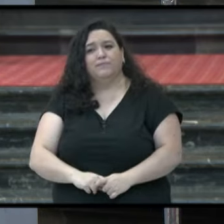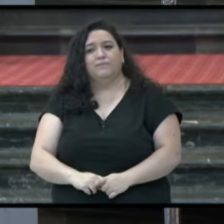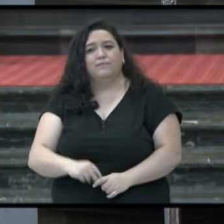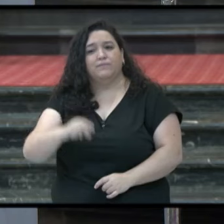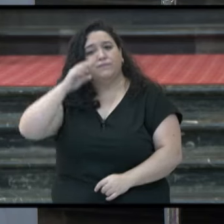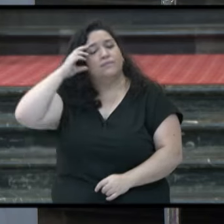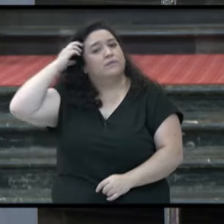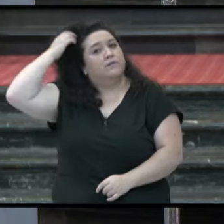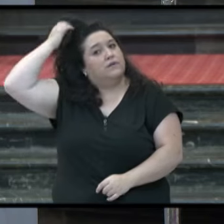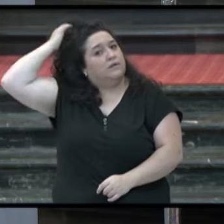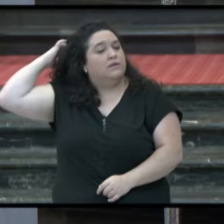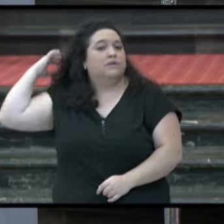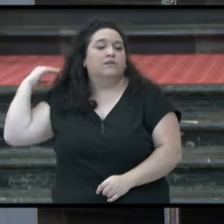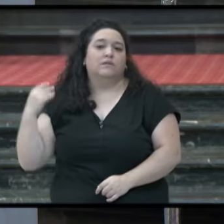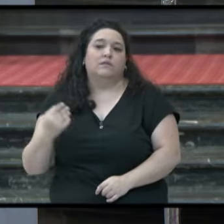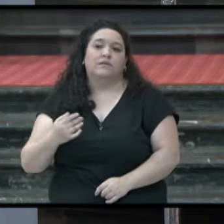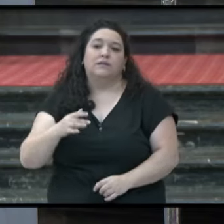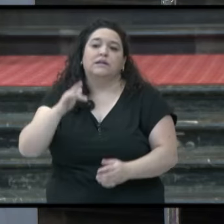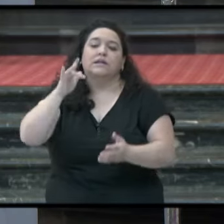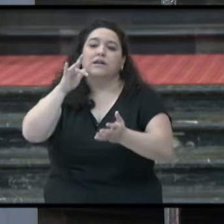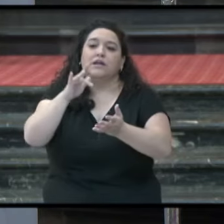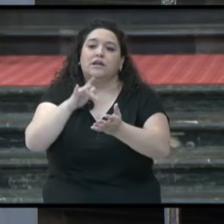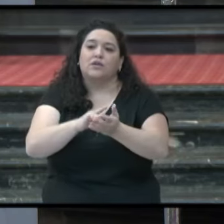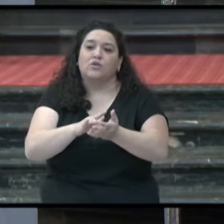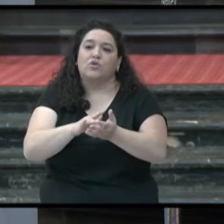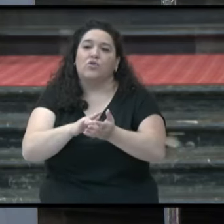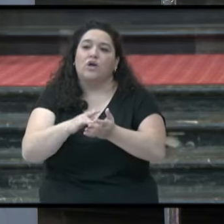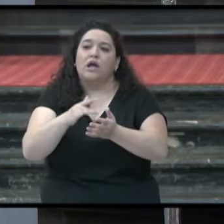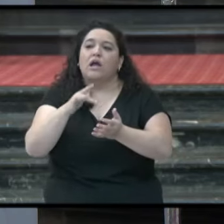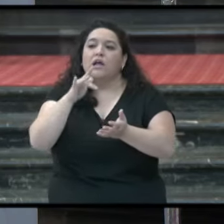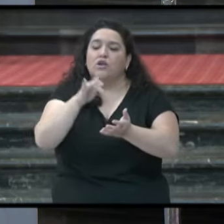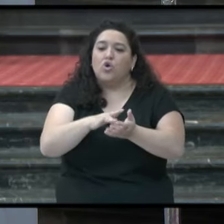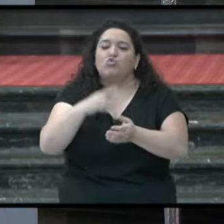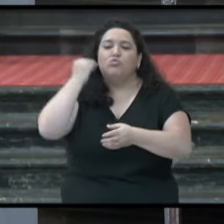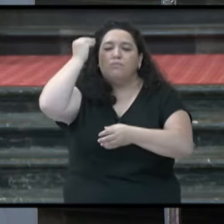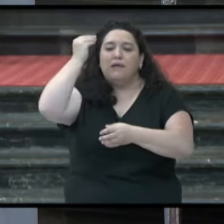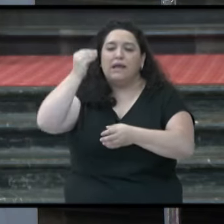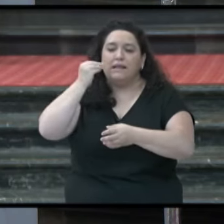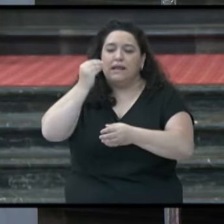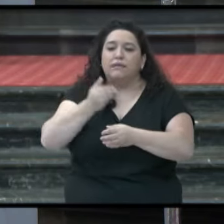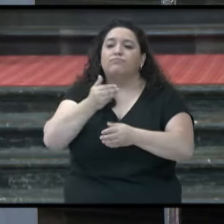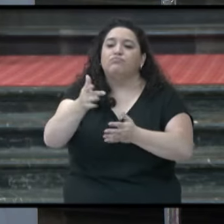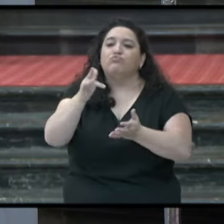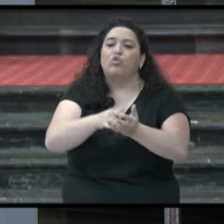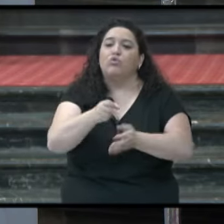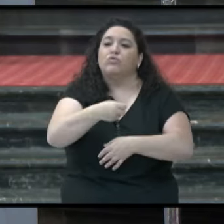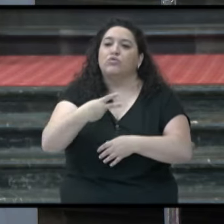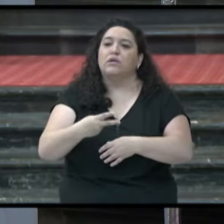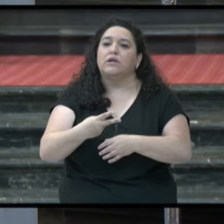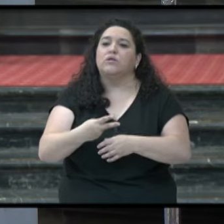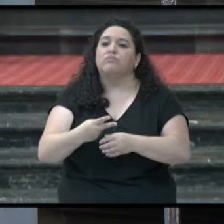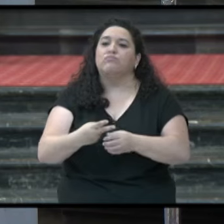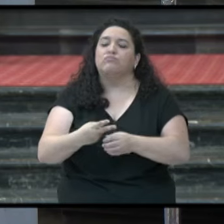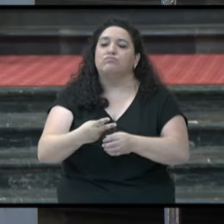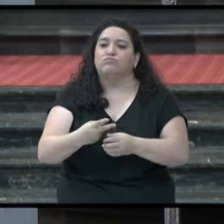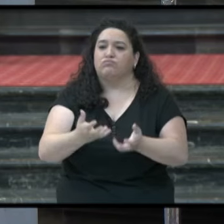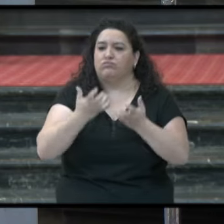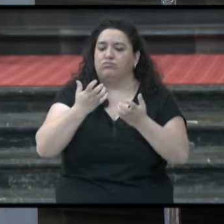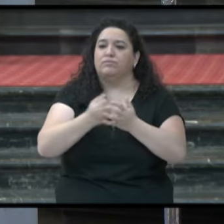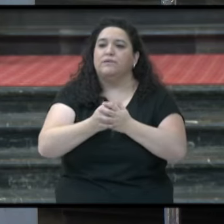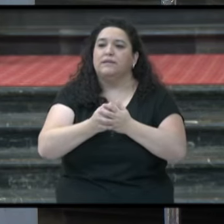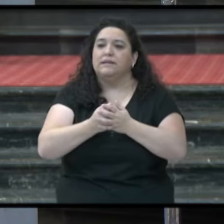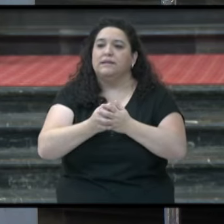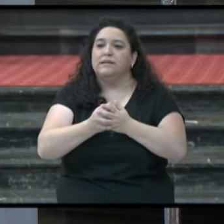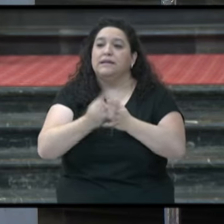Que suceda según tu fe, según lo que has creído, le dice Jesucristo a esta mujer